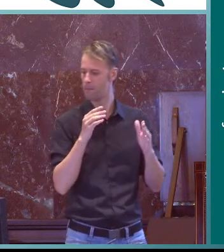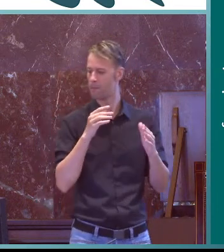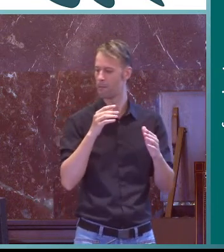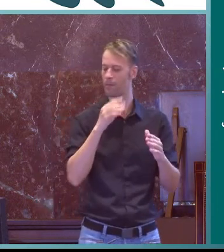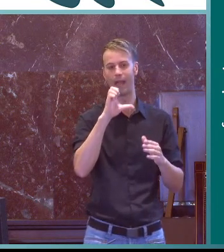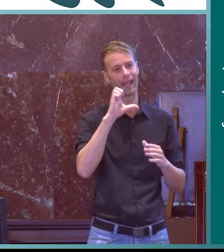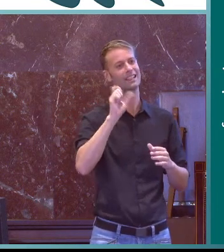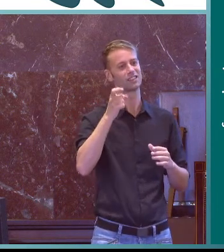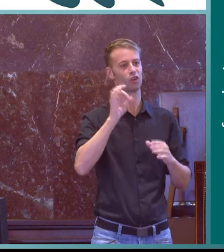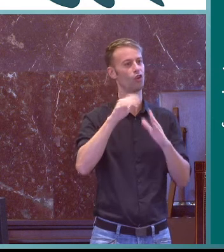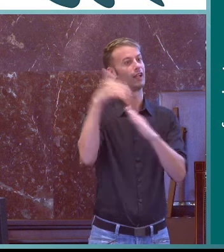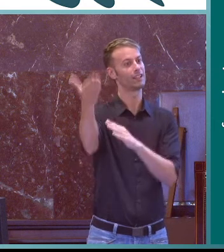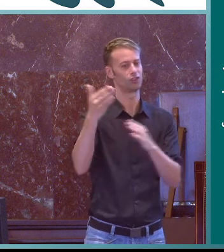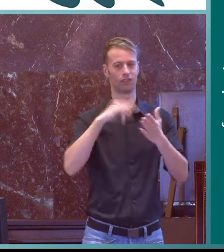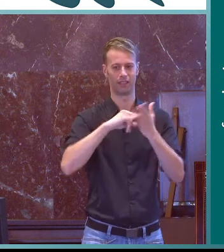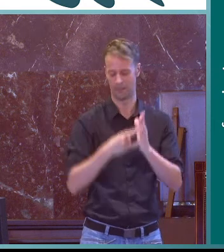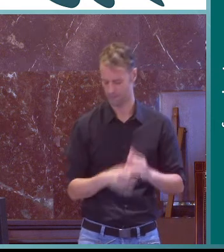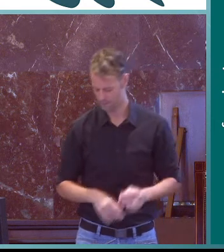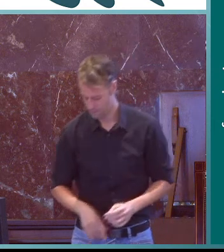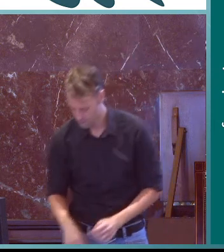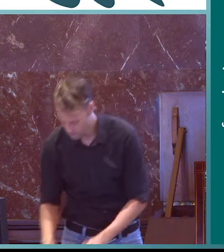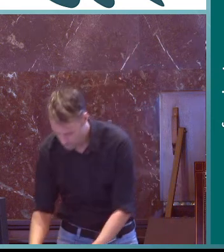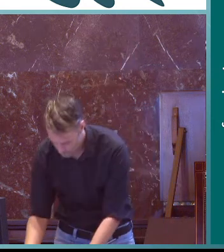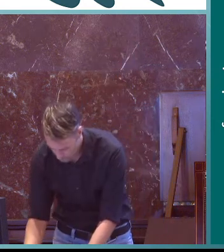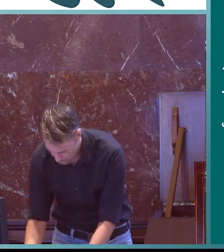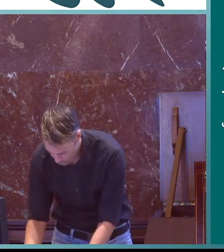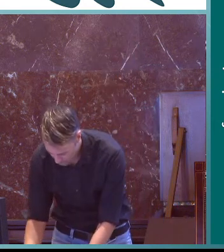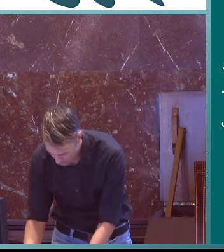o sistema está el exosistema